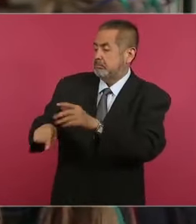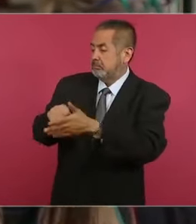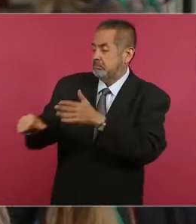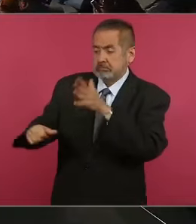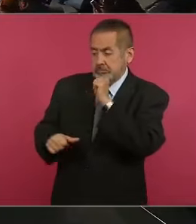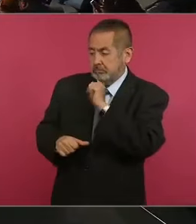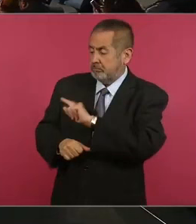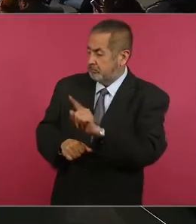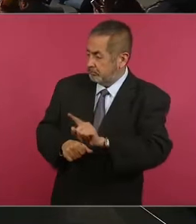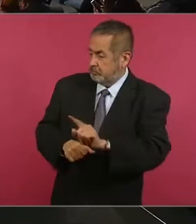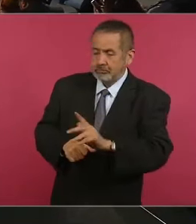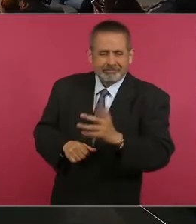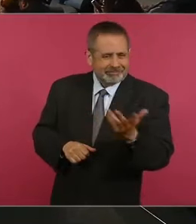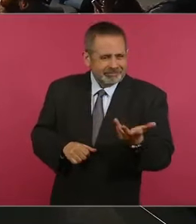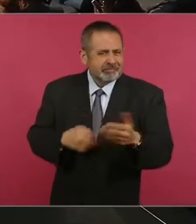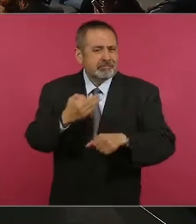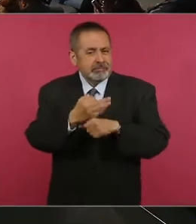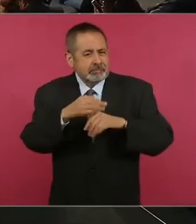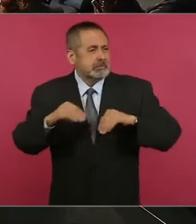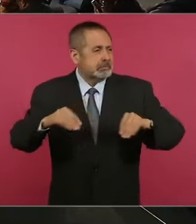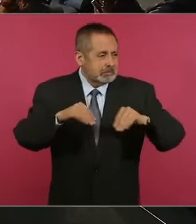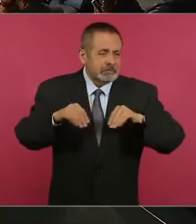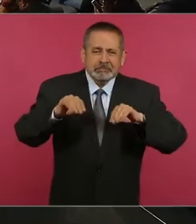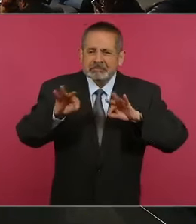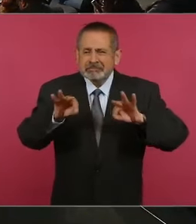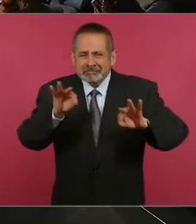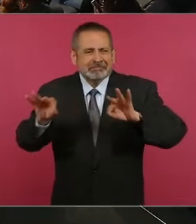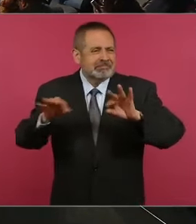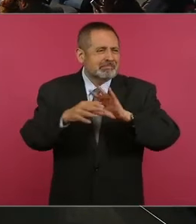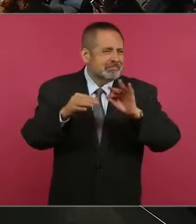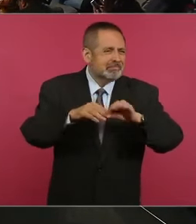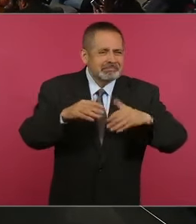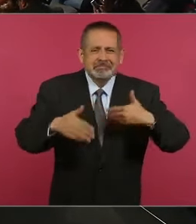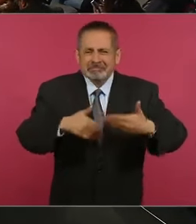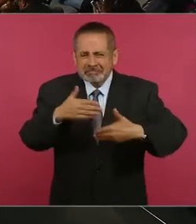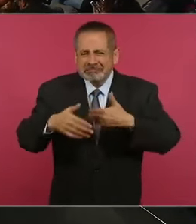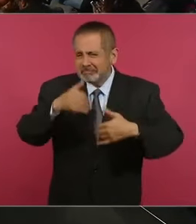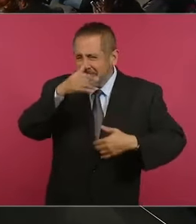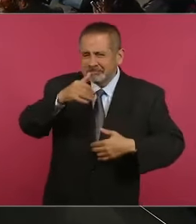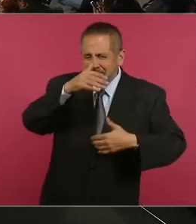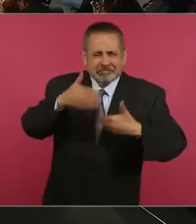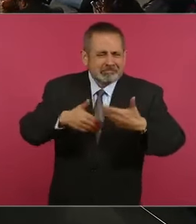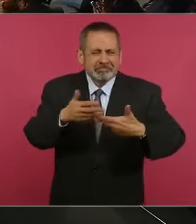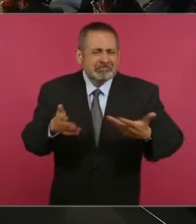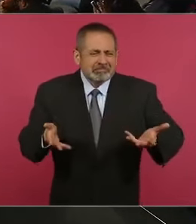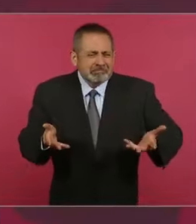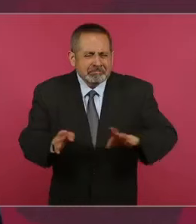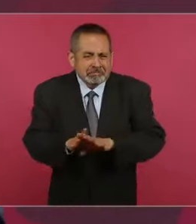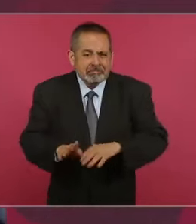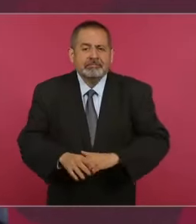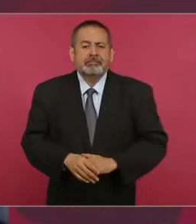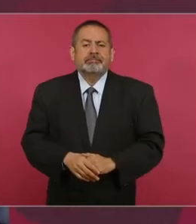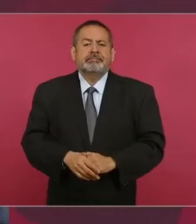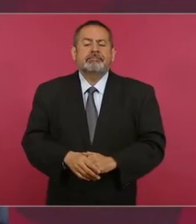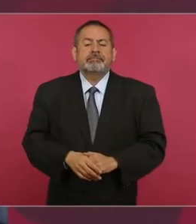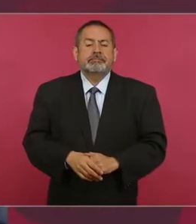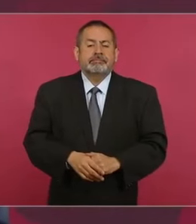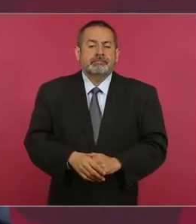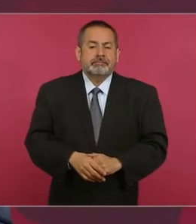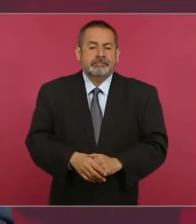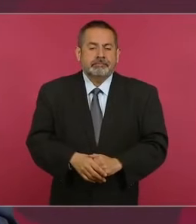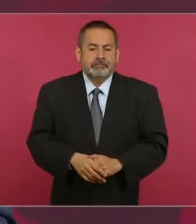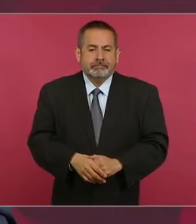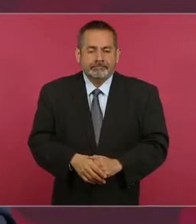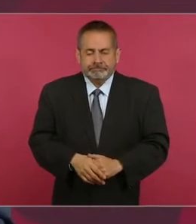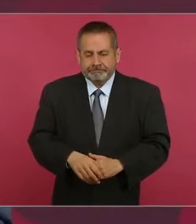desinformación y generando movilizaciones en contra de estas acciones, presidente. Bueno, primero decir que